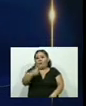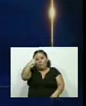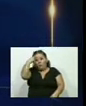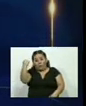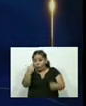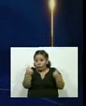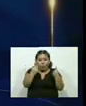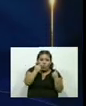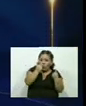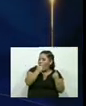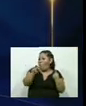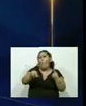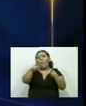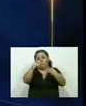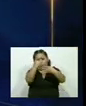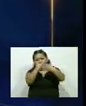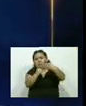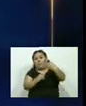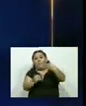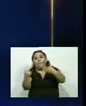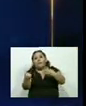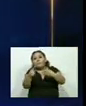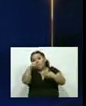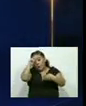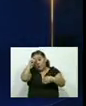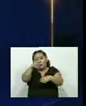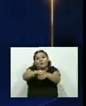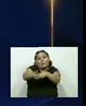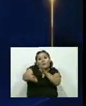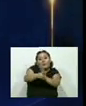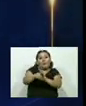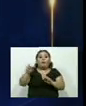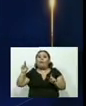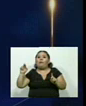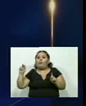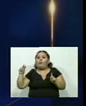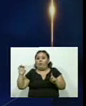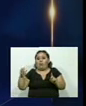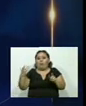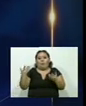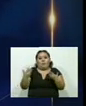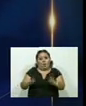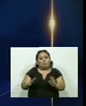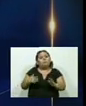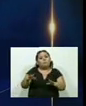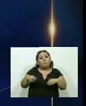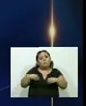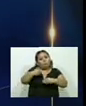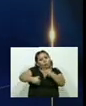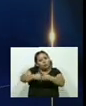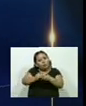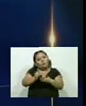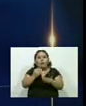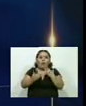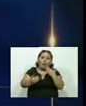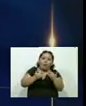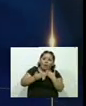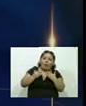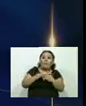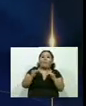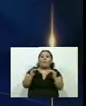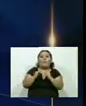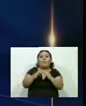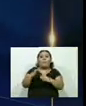solo el del doctor Norman Quijano, otros políticos como el del diputado René Portillo Cuadra, quien ya se sometió al proceso de declaración. Además, el